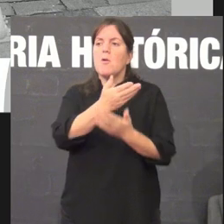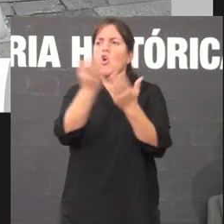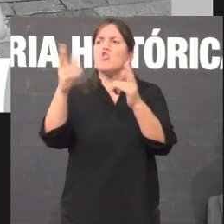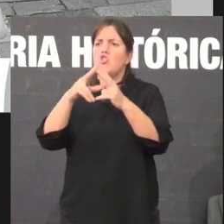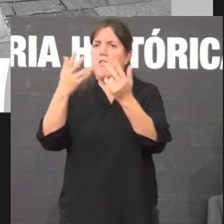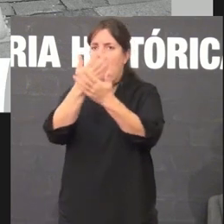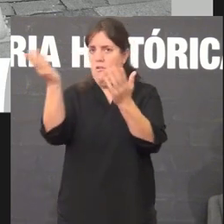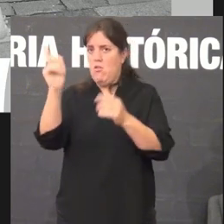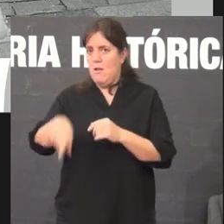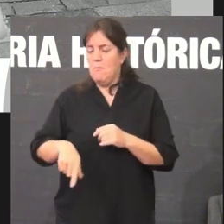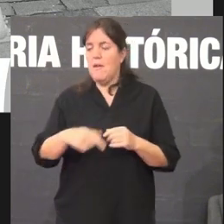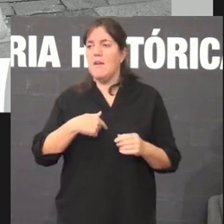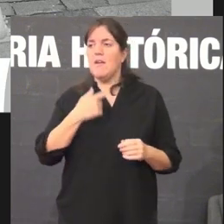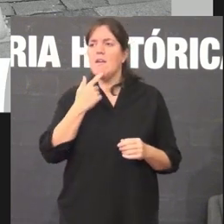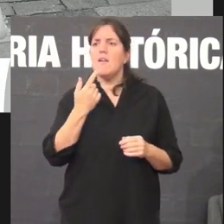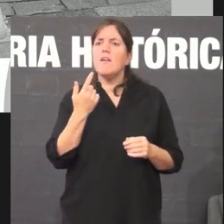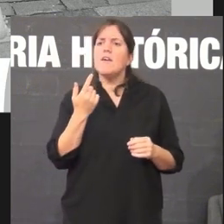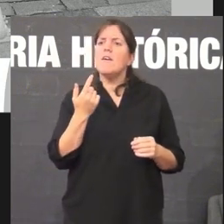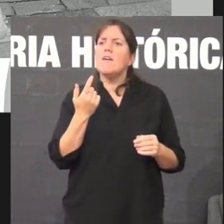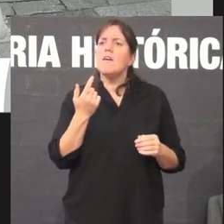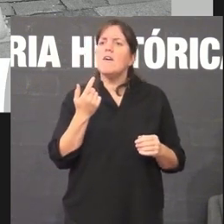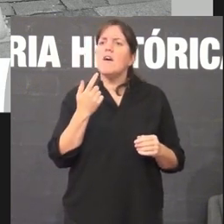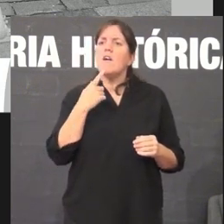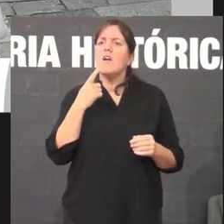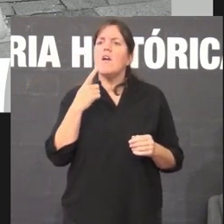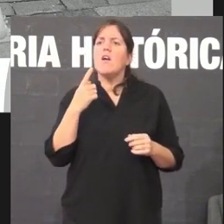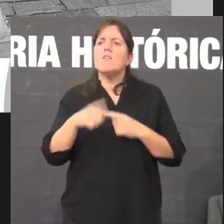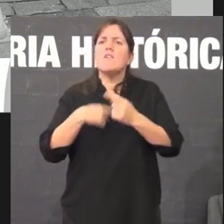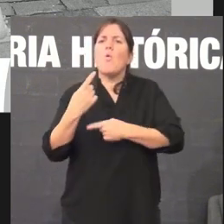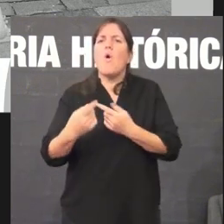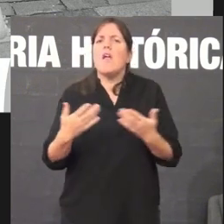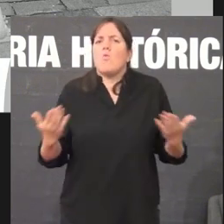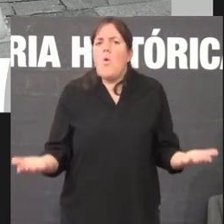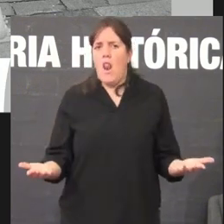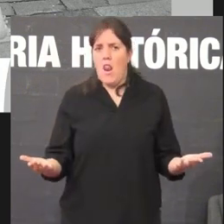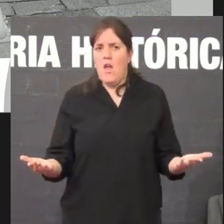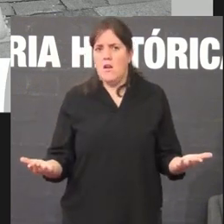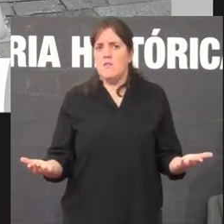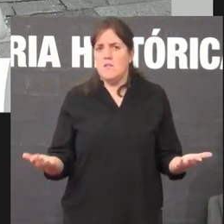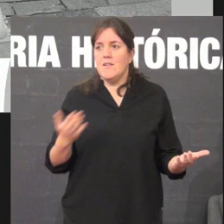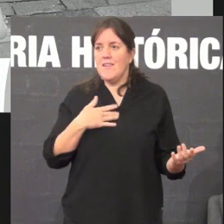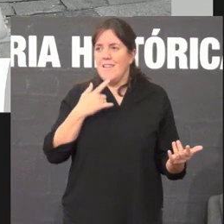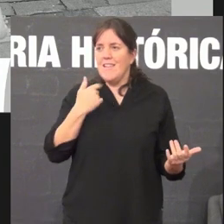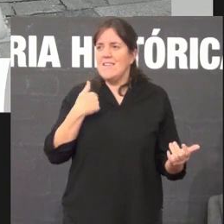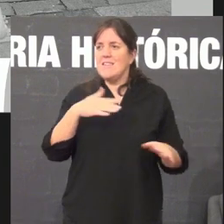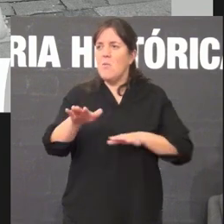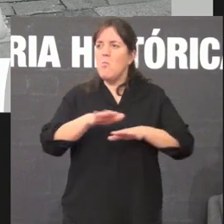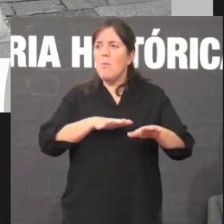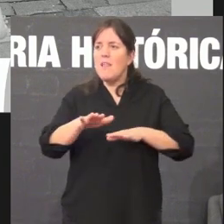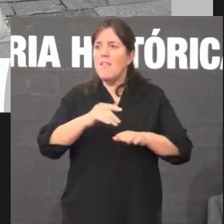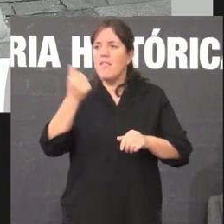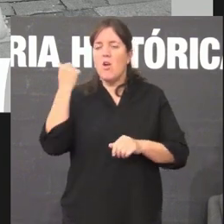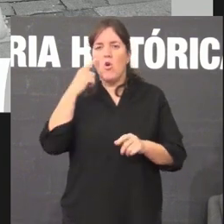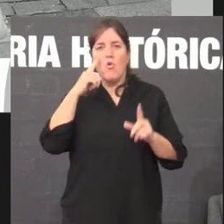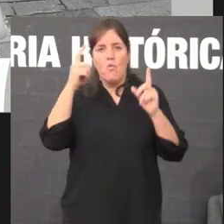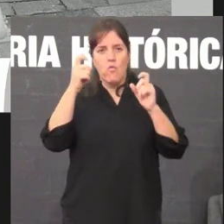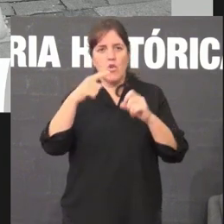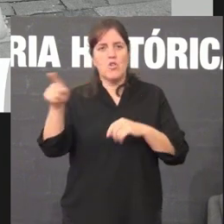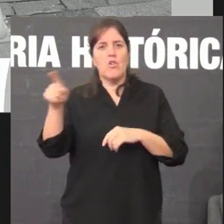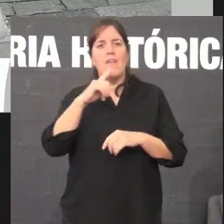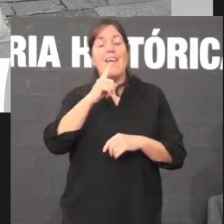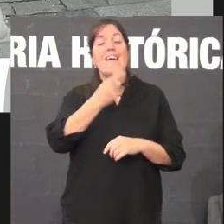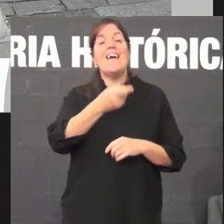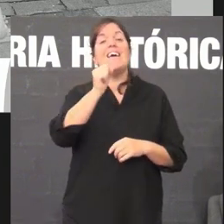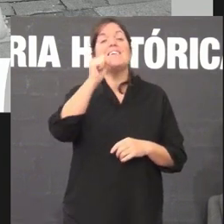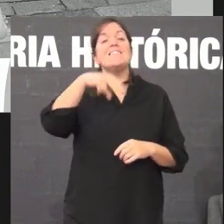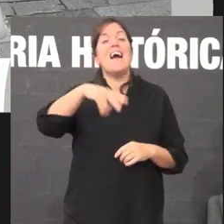faga e cales son as secuelas esta mobilización por exemplo da que tiro foto é unha foto de Xan Carvalha